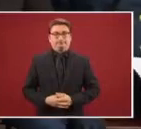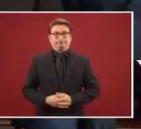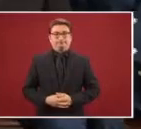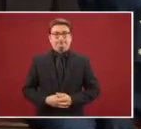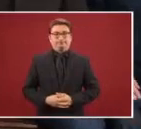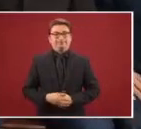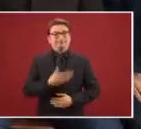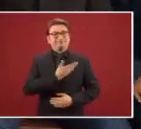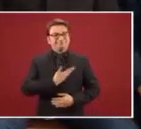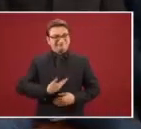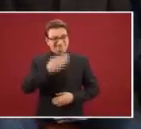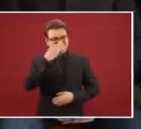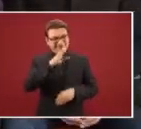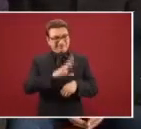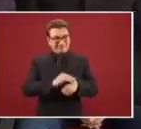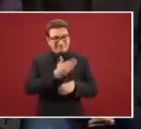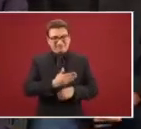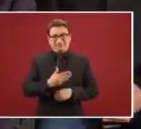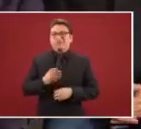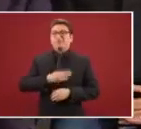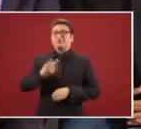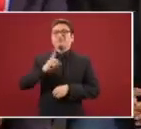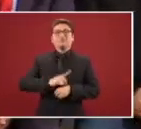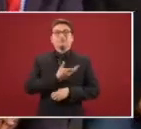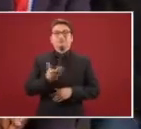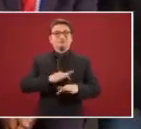Con su permiso, señor presidente. Buenos días, felicidades a todas y a todos.